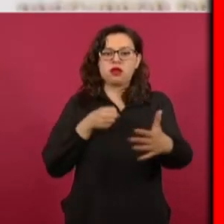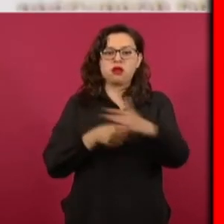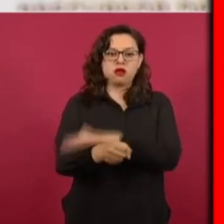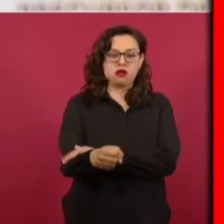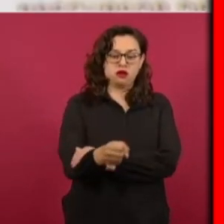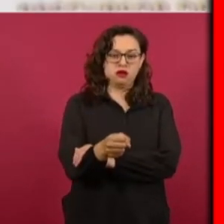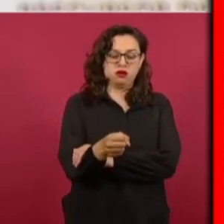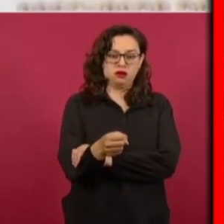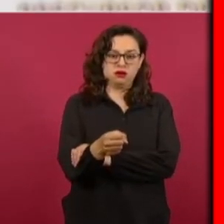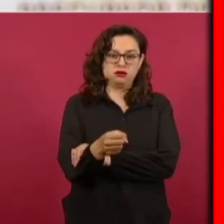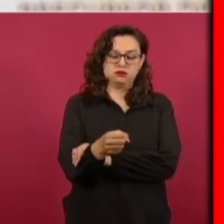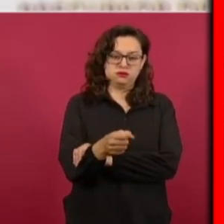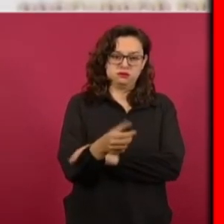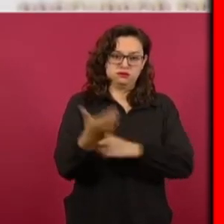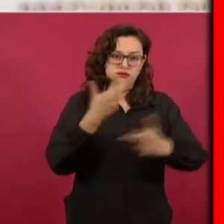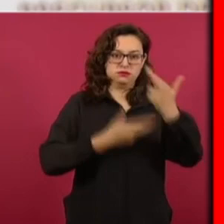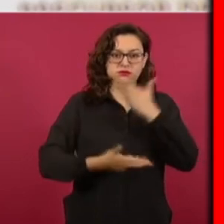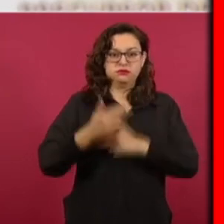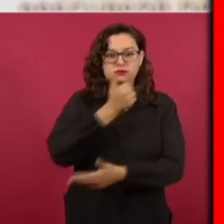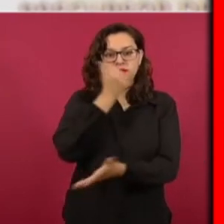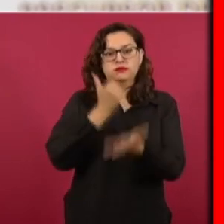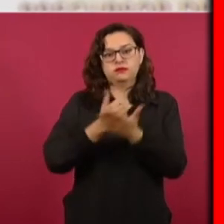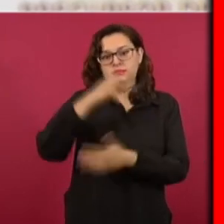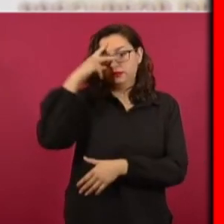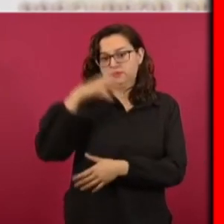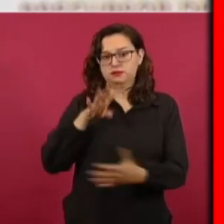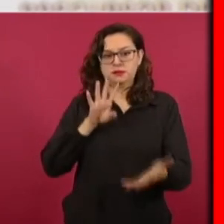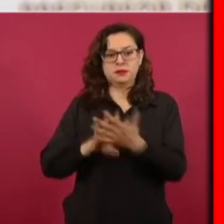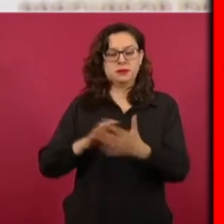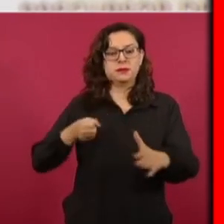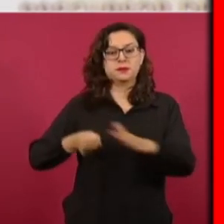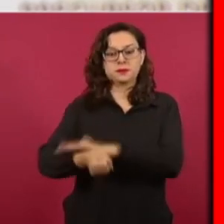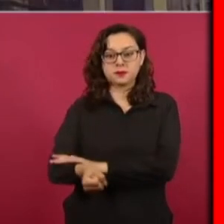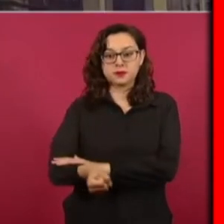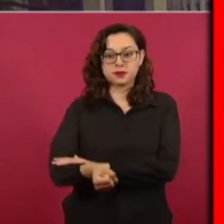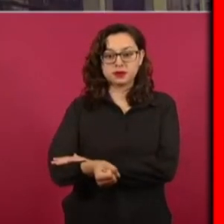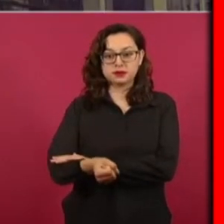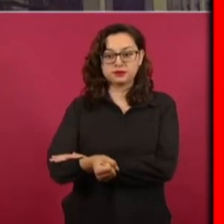aquí aquí a la ciudad de México entonces